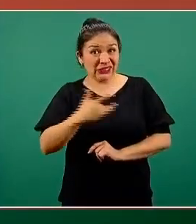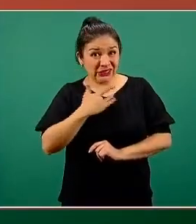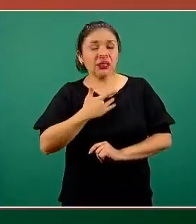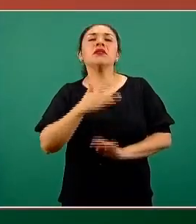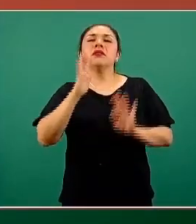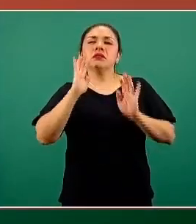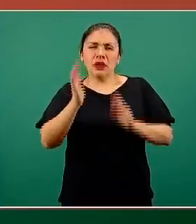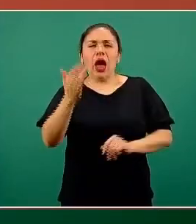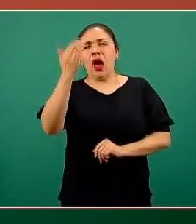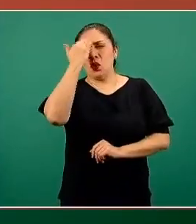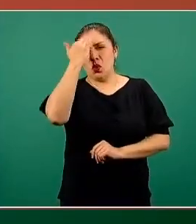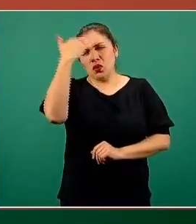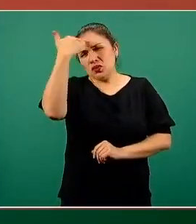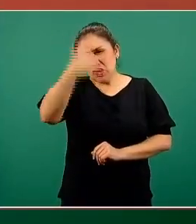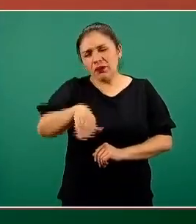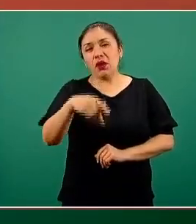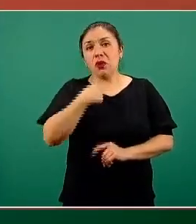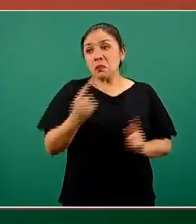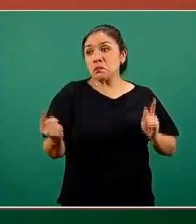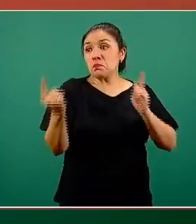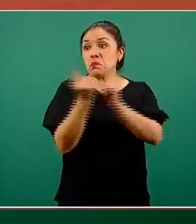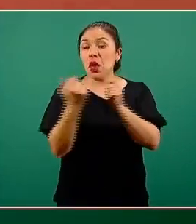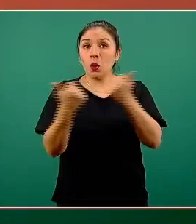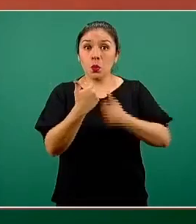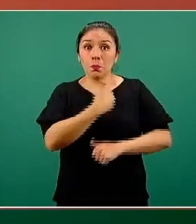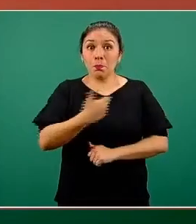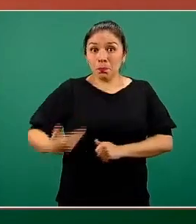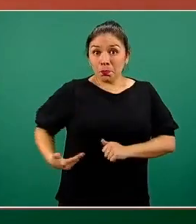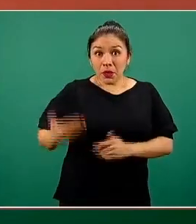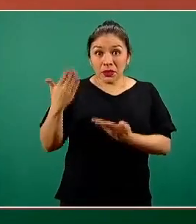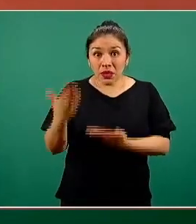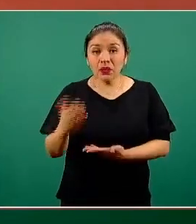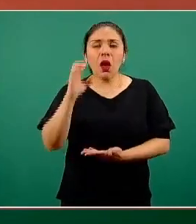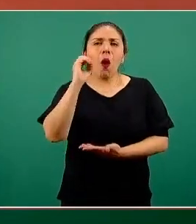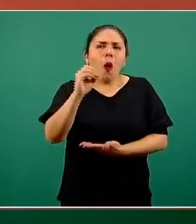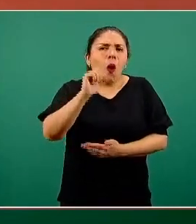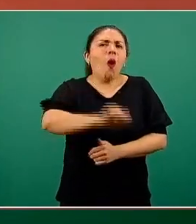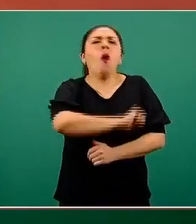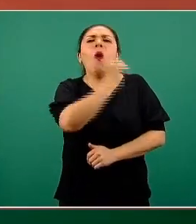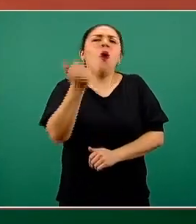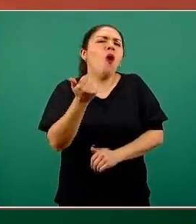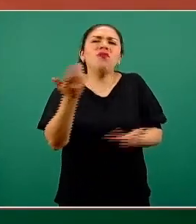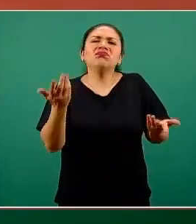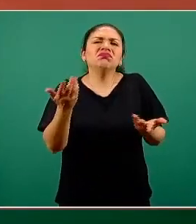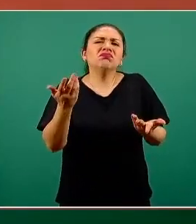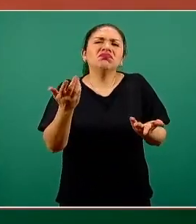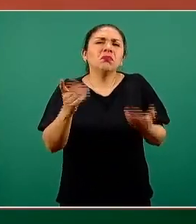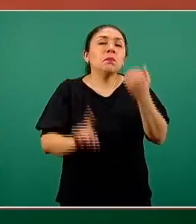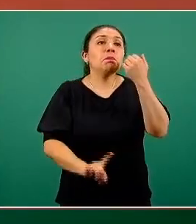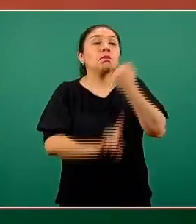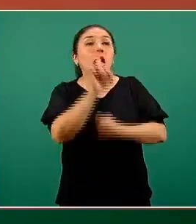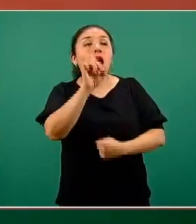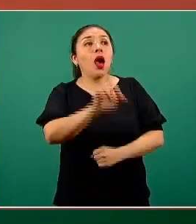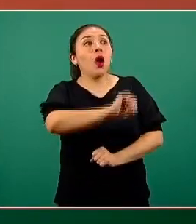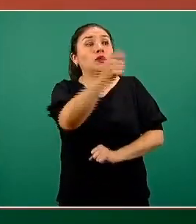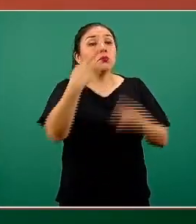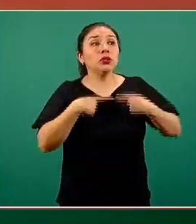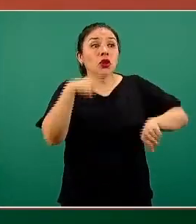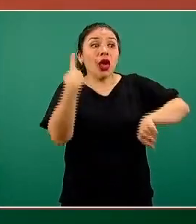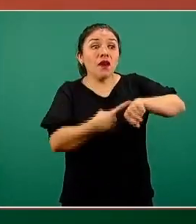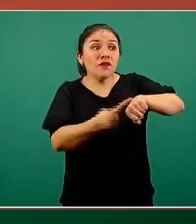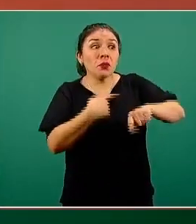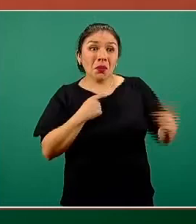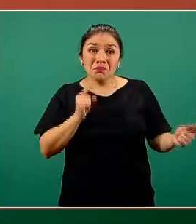ya sea de la situación de exposición con el señor presidente o cualquier otro caso de COVID-19,